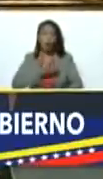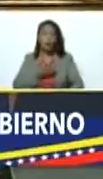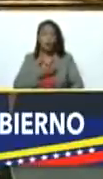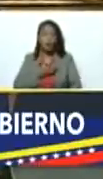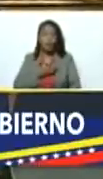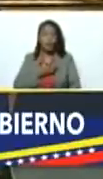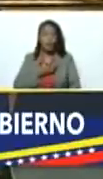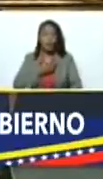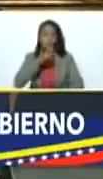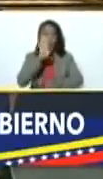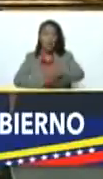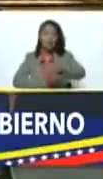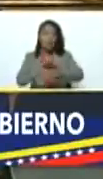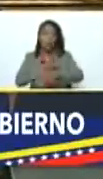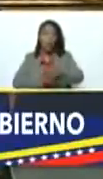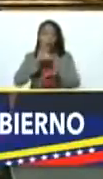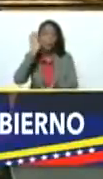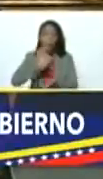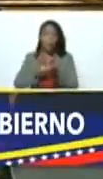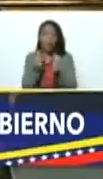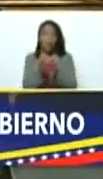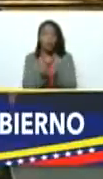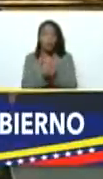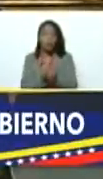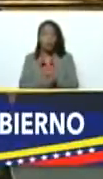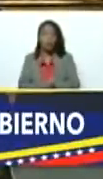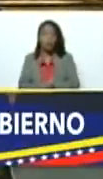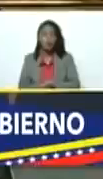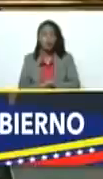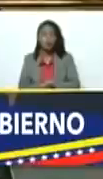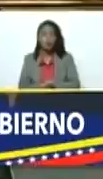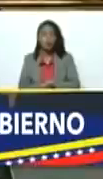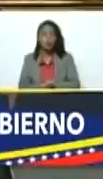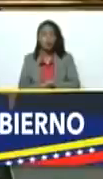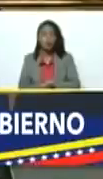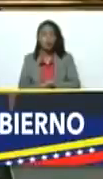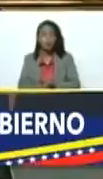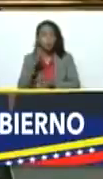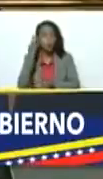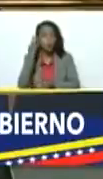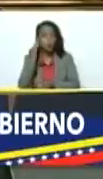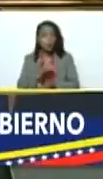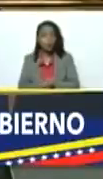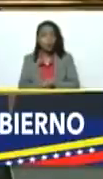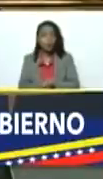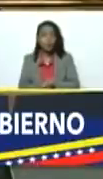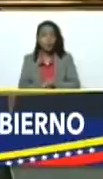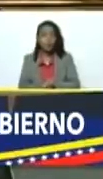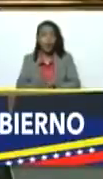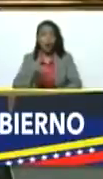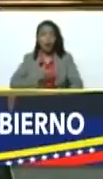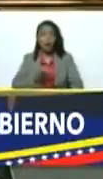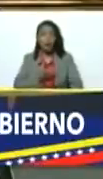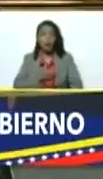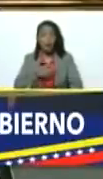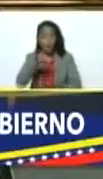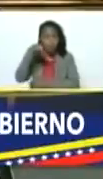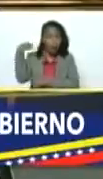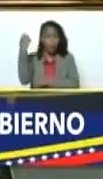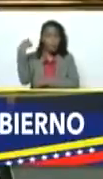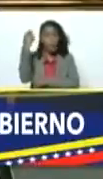Barcelona, capital de Anzuategui, Sugei Herrera. La alcaldesa de San Fernando de Apure,